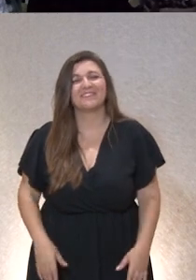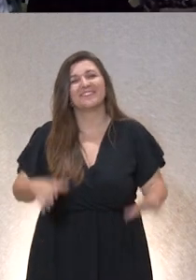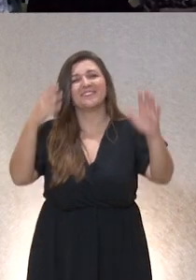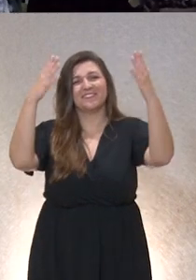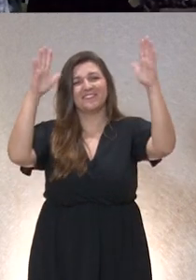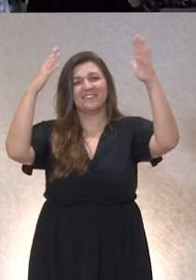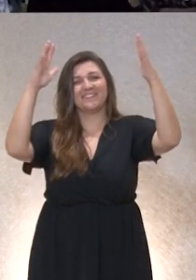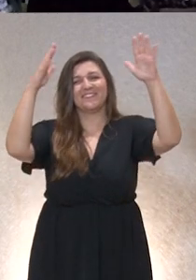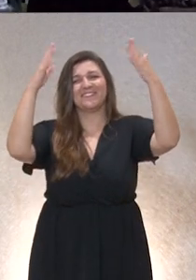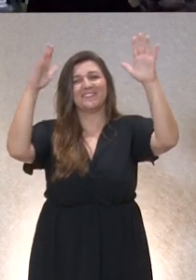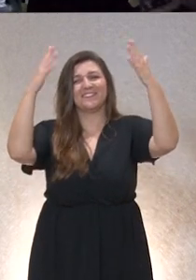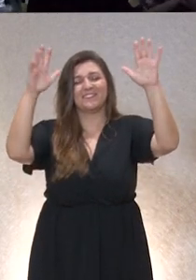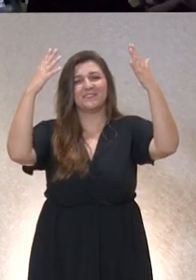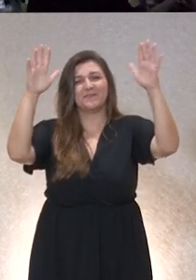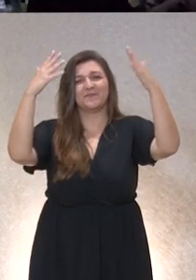vosotros